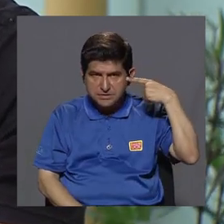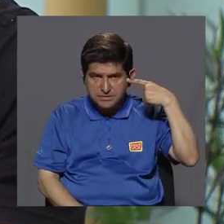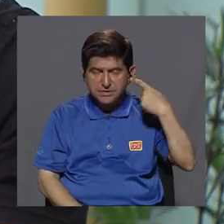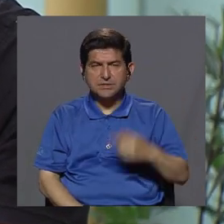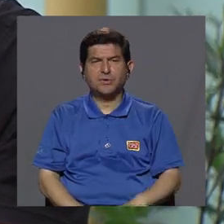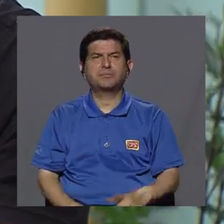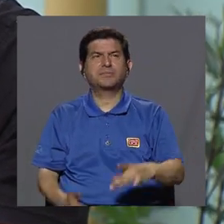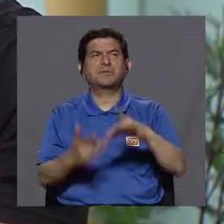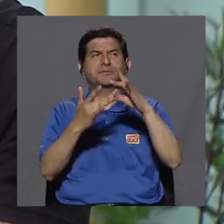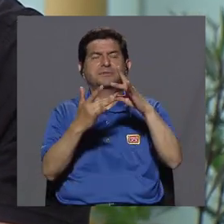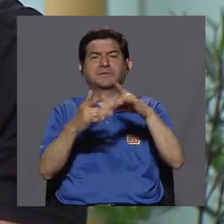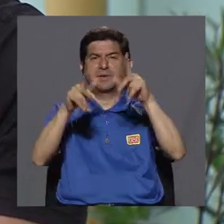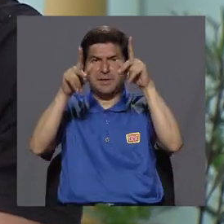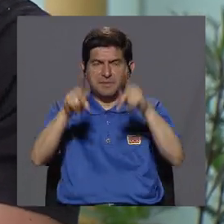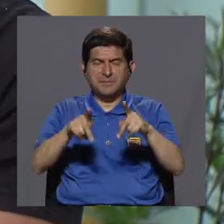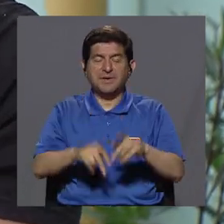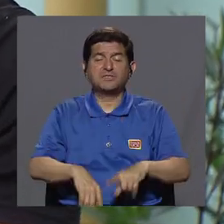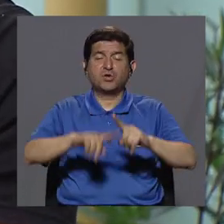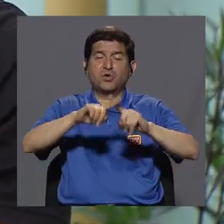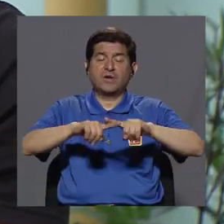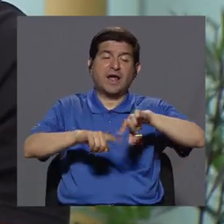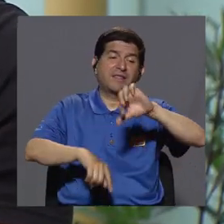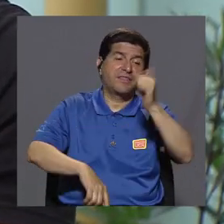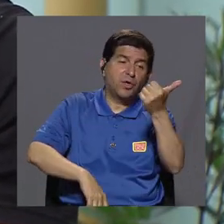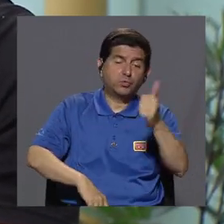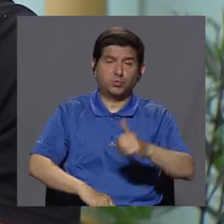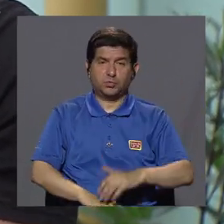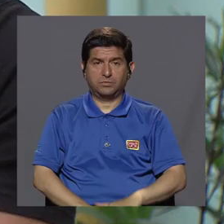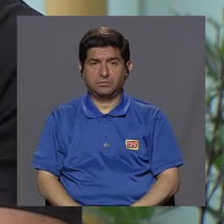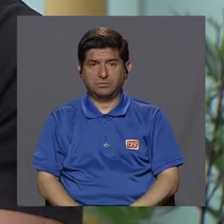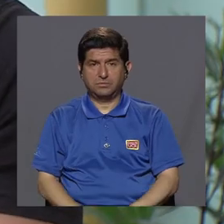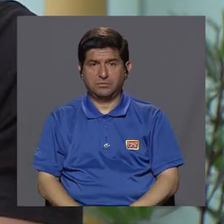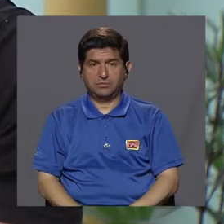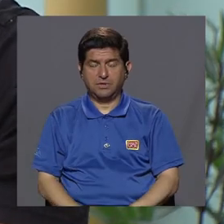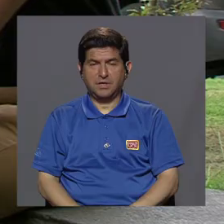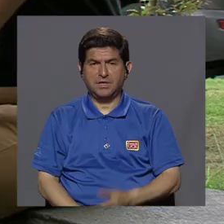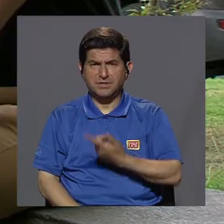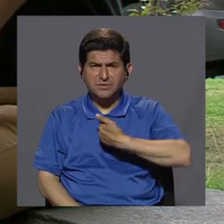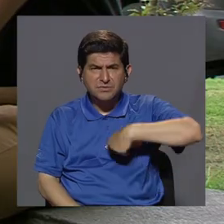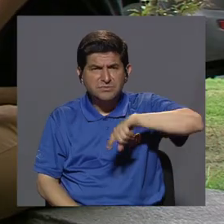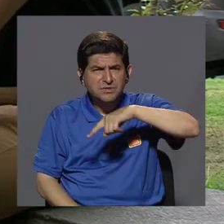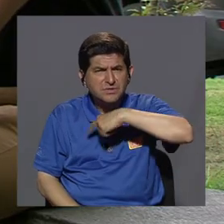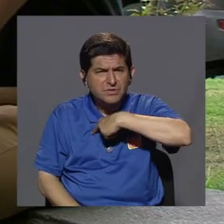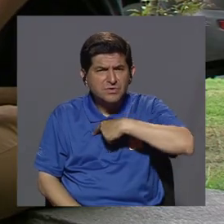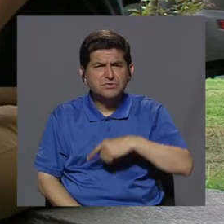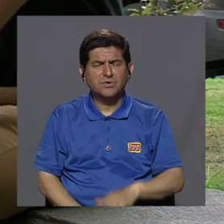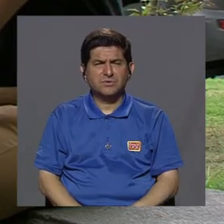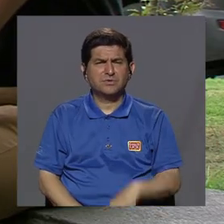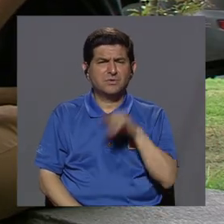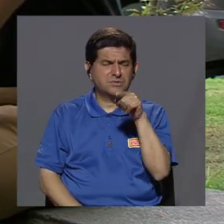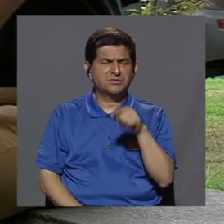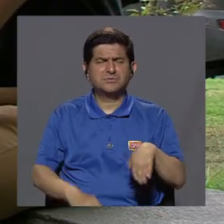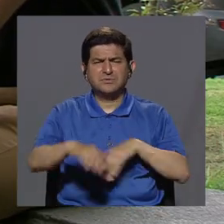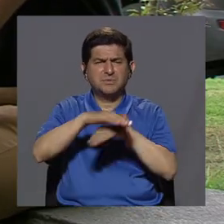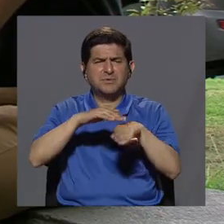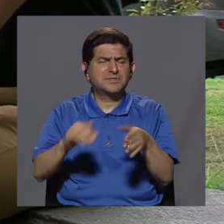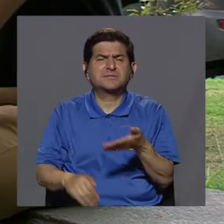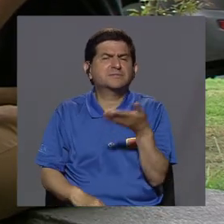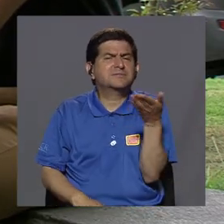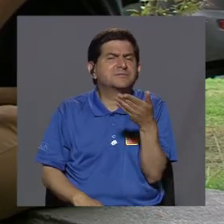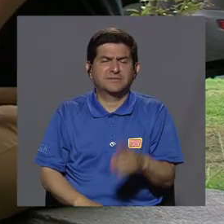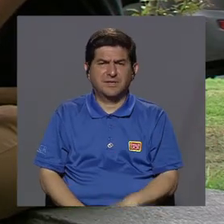más que todo, la persona va a quedar dependiente de otra persona. Entonces, ¿en qué nos tenemos que nosotros basar